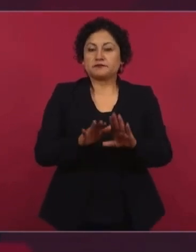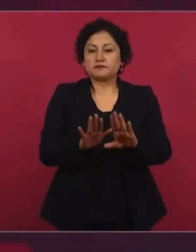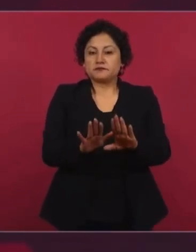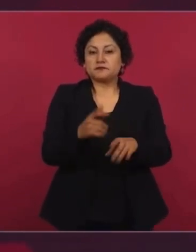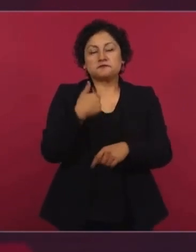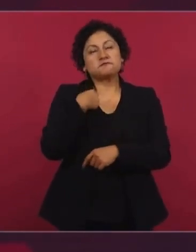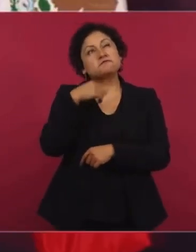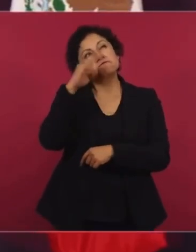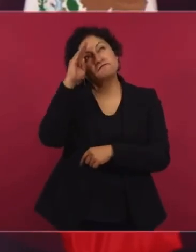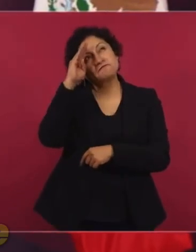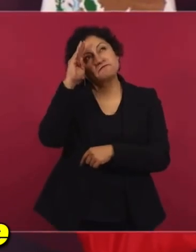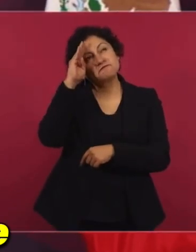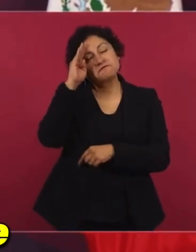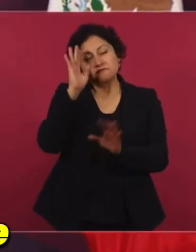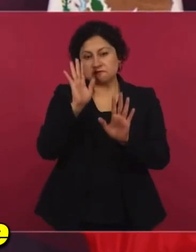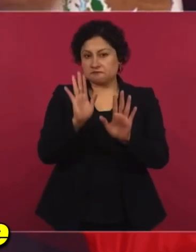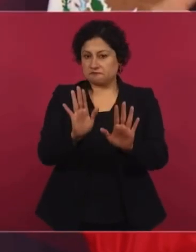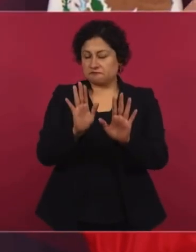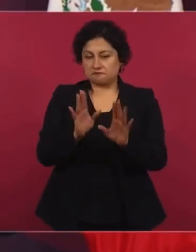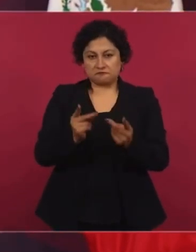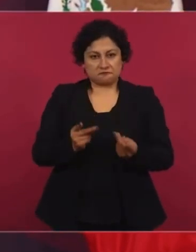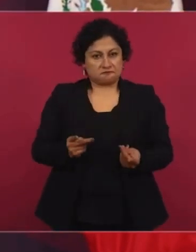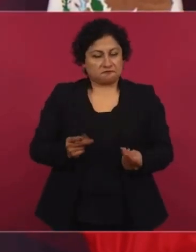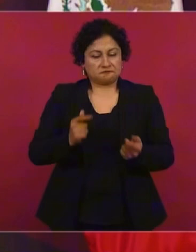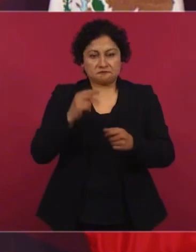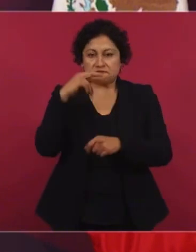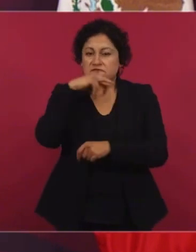precavida, pues uno supone